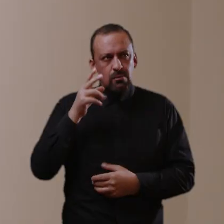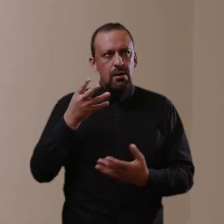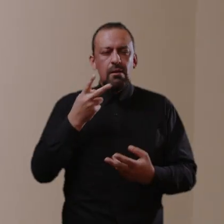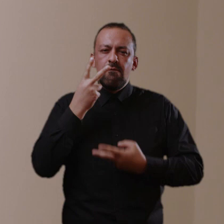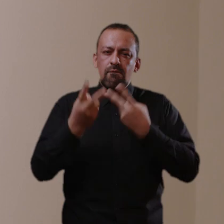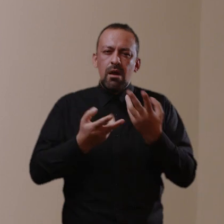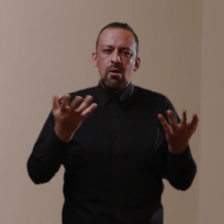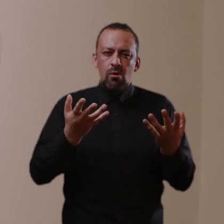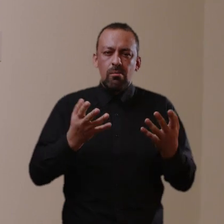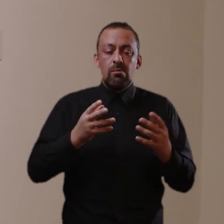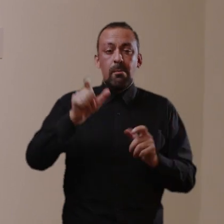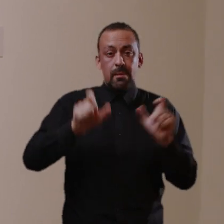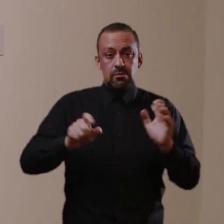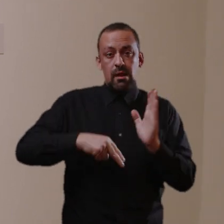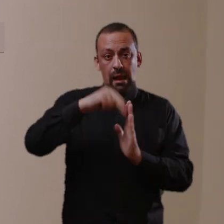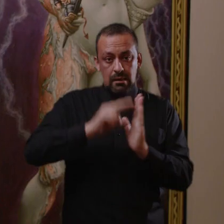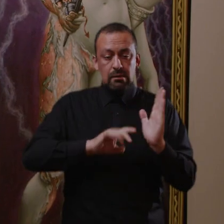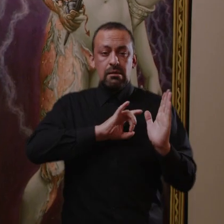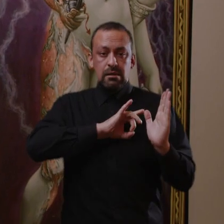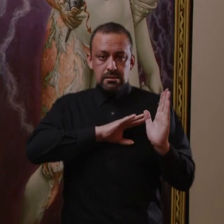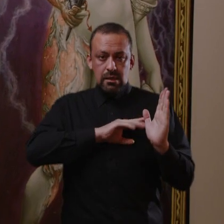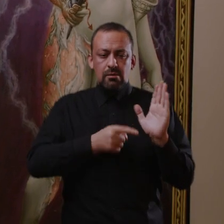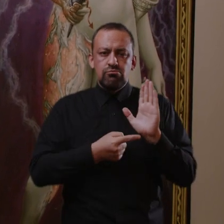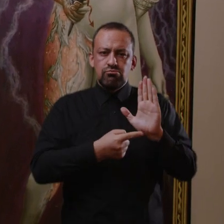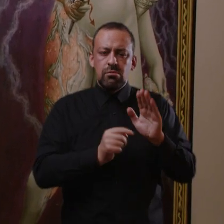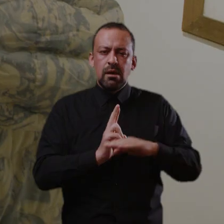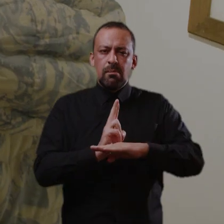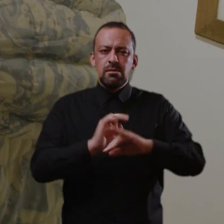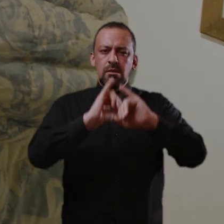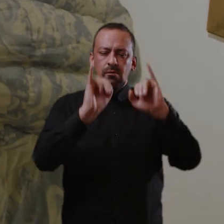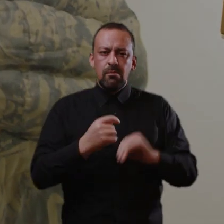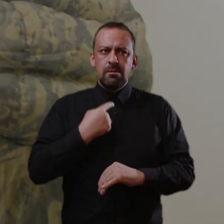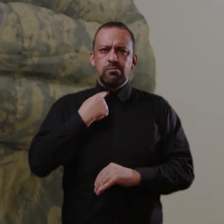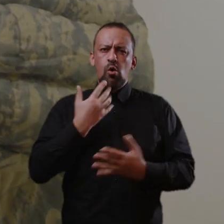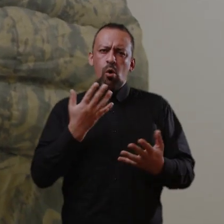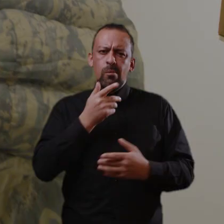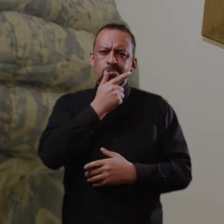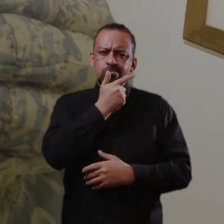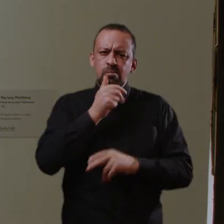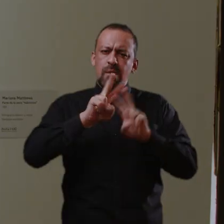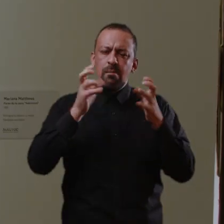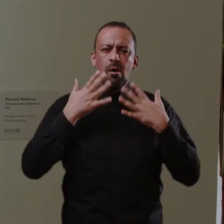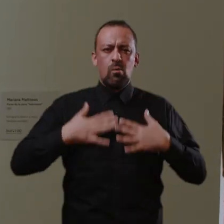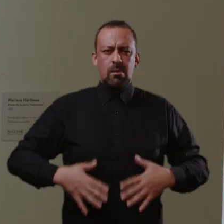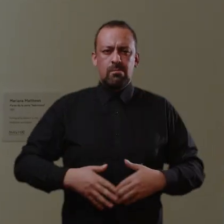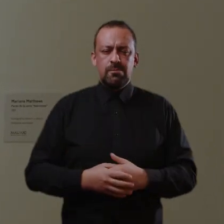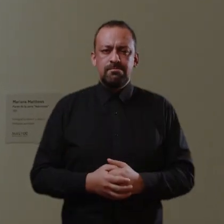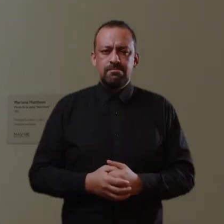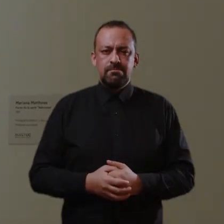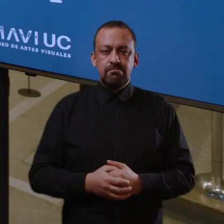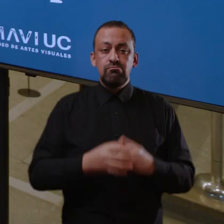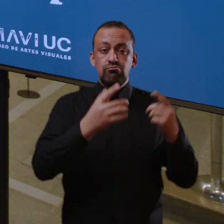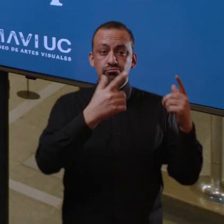reflexionar y a poder ver cómo estos artistas chilenos nacionales representan y ponen en jaque distintos cuestionamientos acerca del